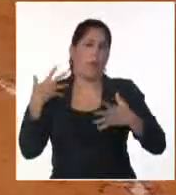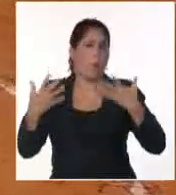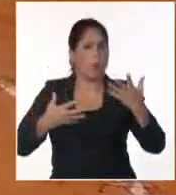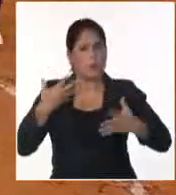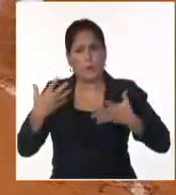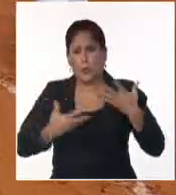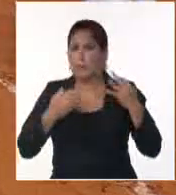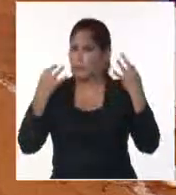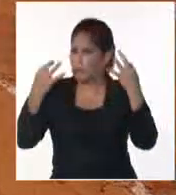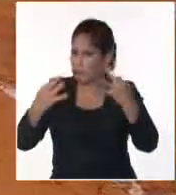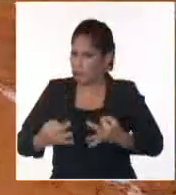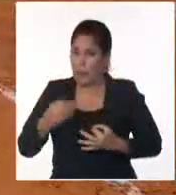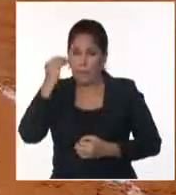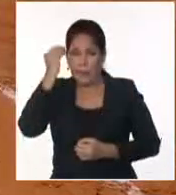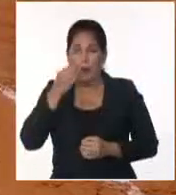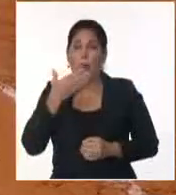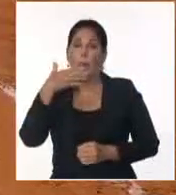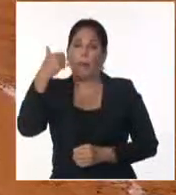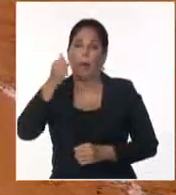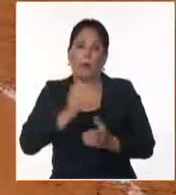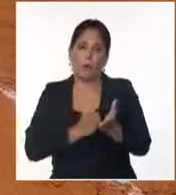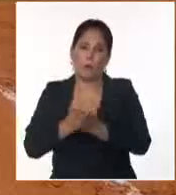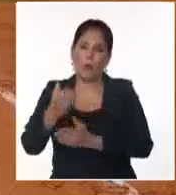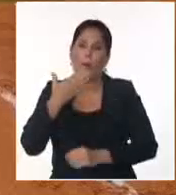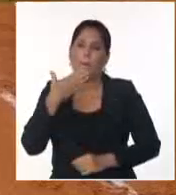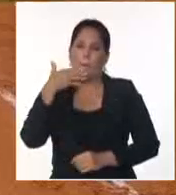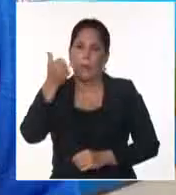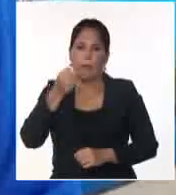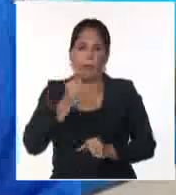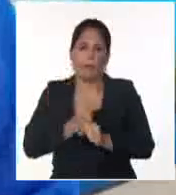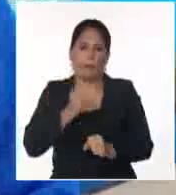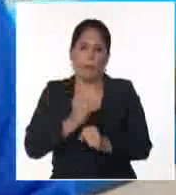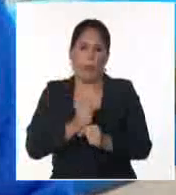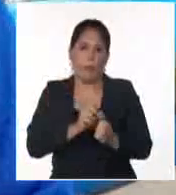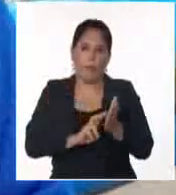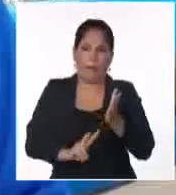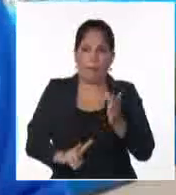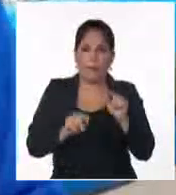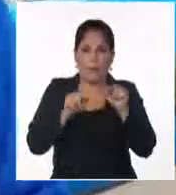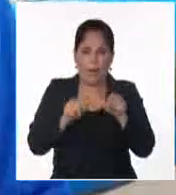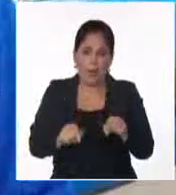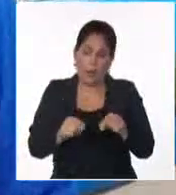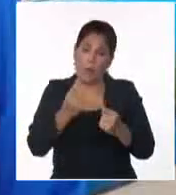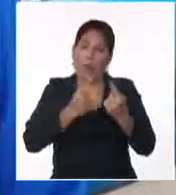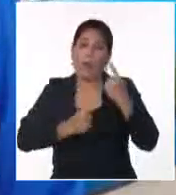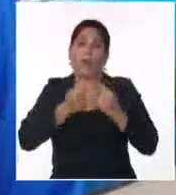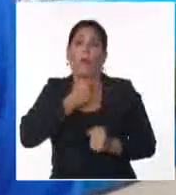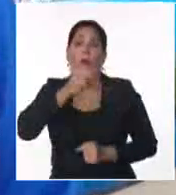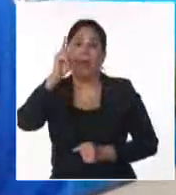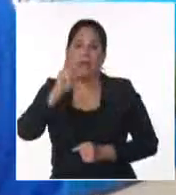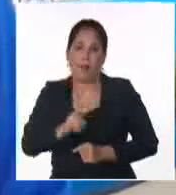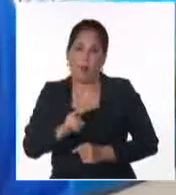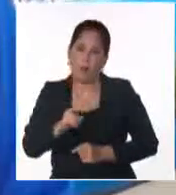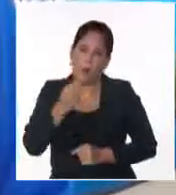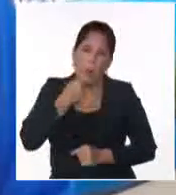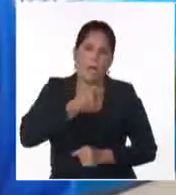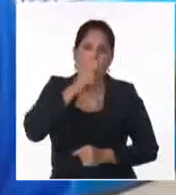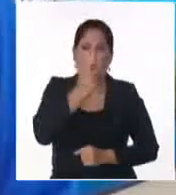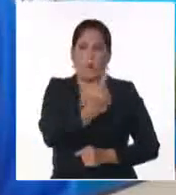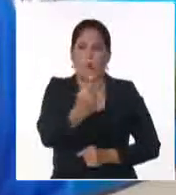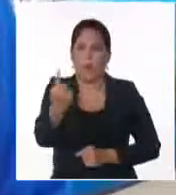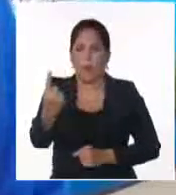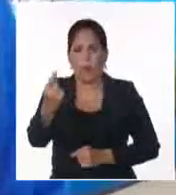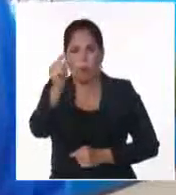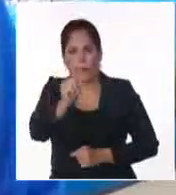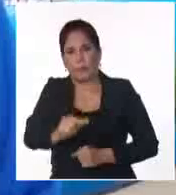y esperamos que sigan mejorando el trabajo en las provincias porque también están creando una evaluación biomecánica de todo el gesto técnico. Y